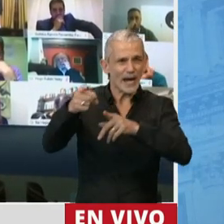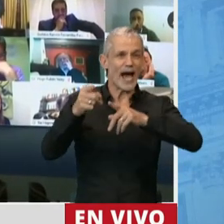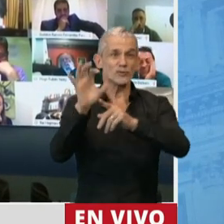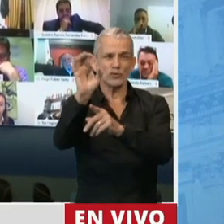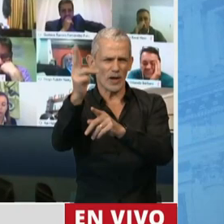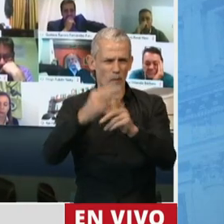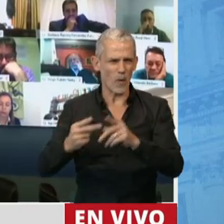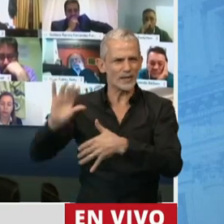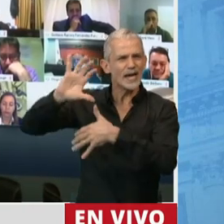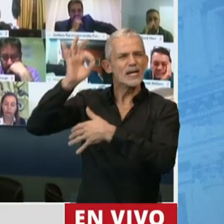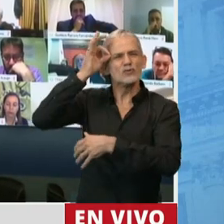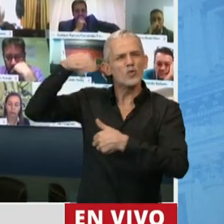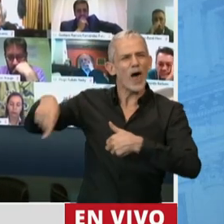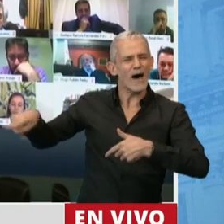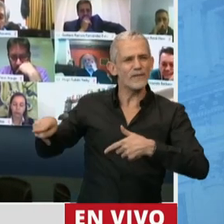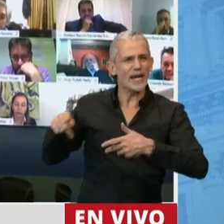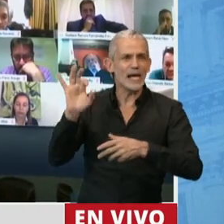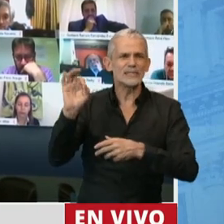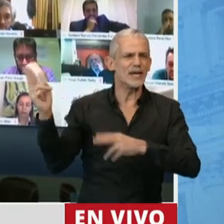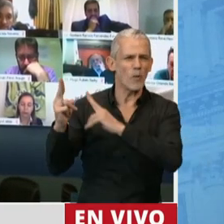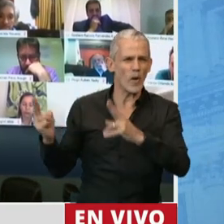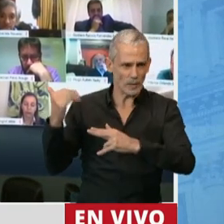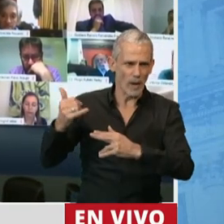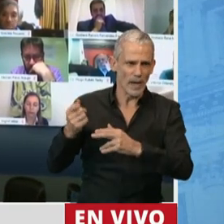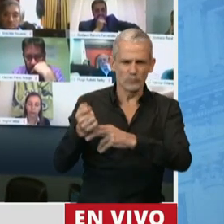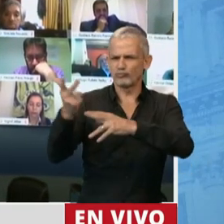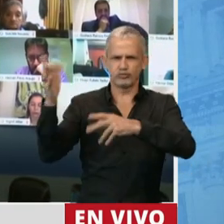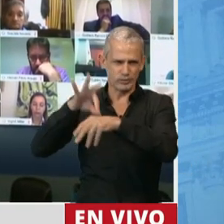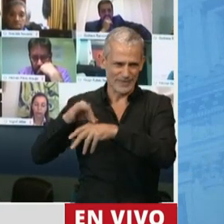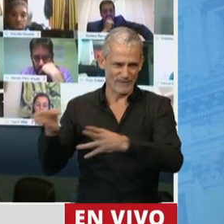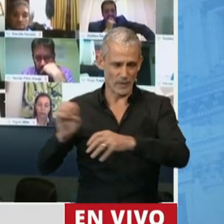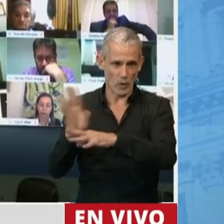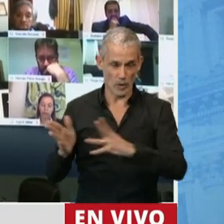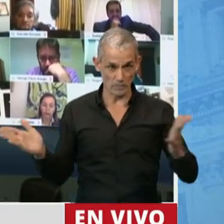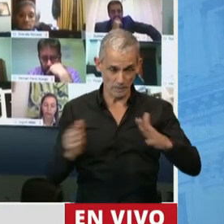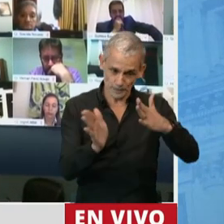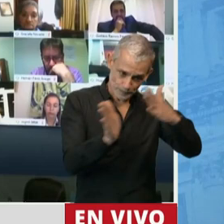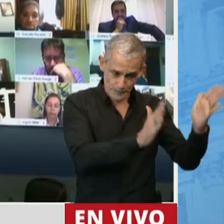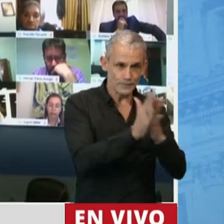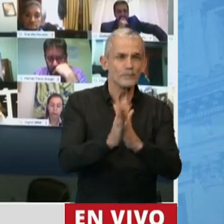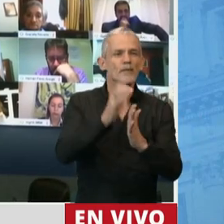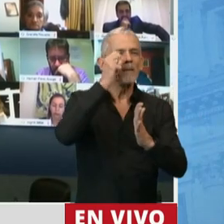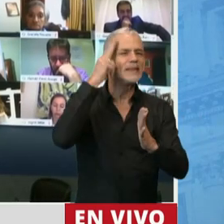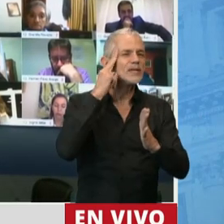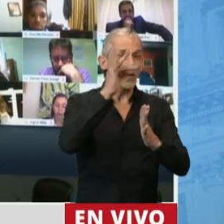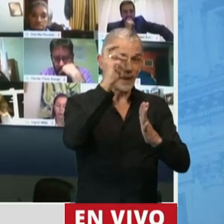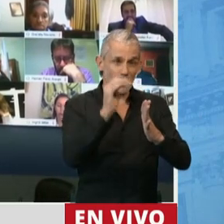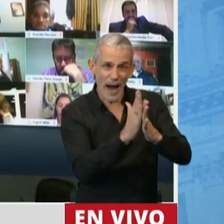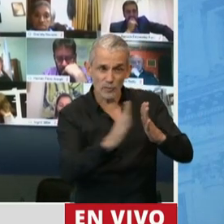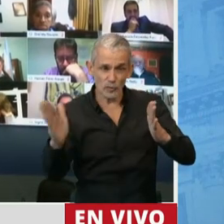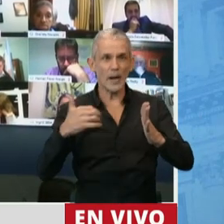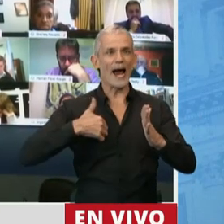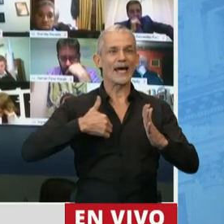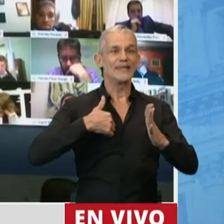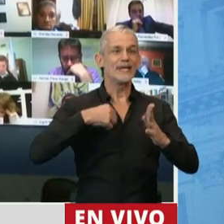150 casos, 0 muertes. La segunda etapa se anuncia el 29 de marzo, ya la